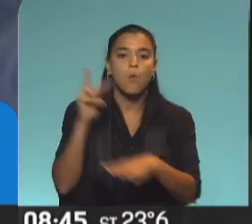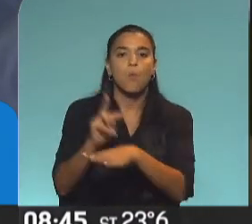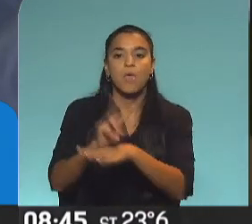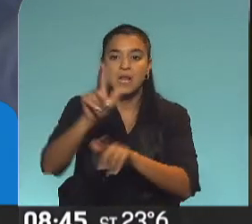cuidan. ¡Gracias! ¡Gracias! ¡Gracias!